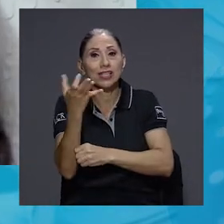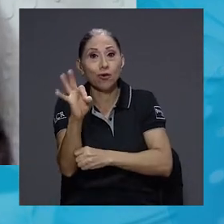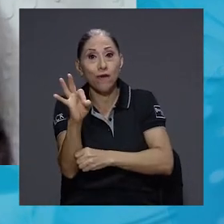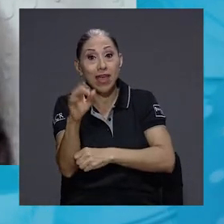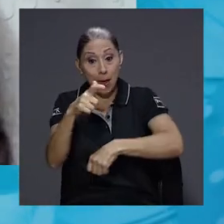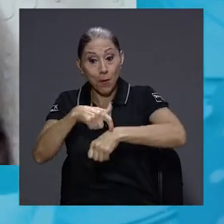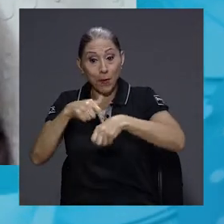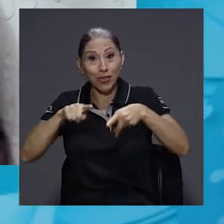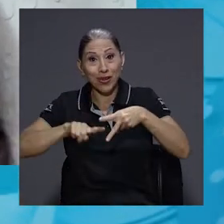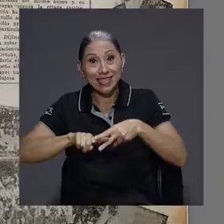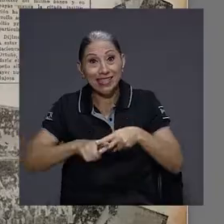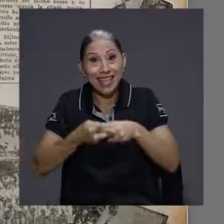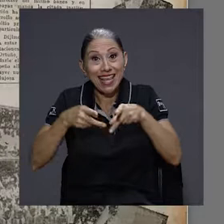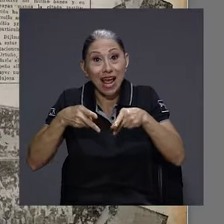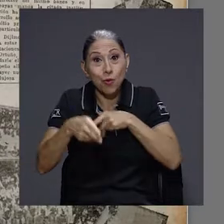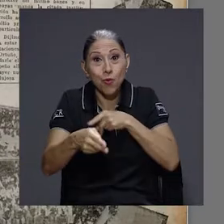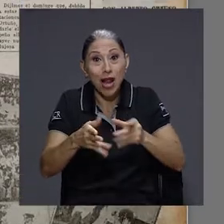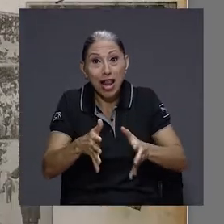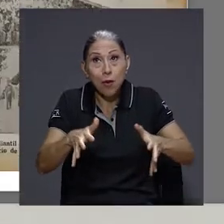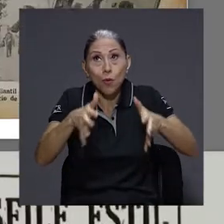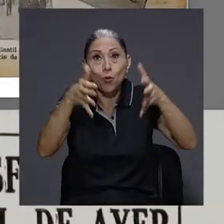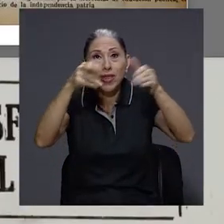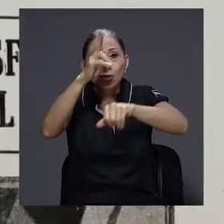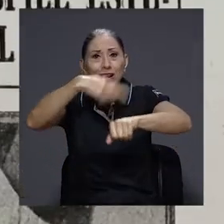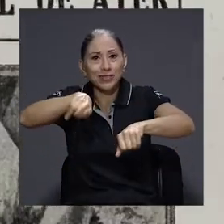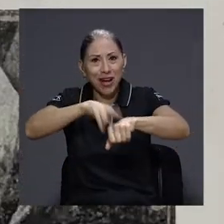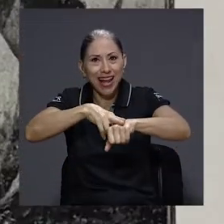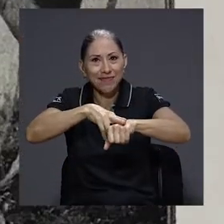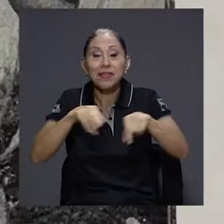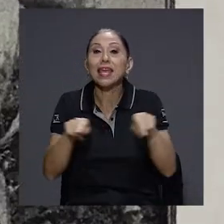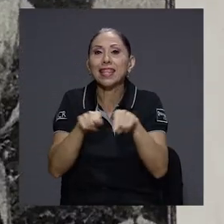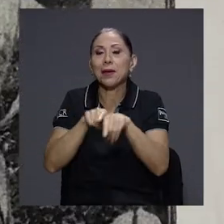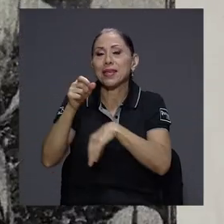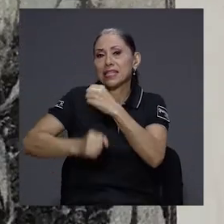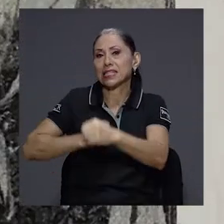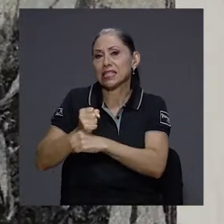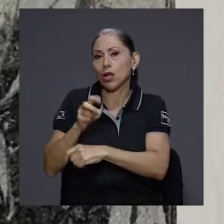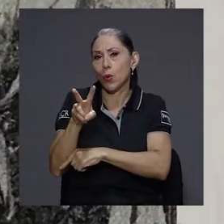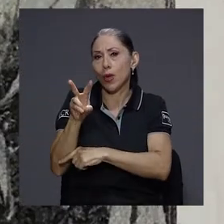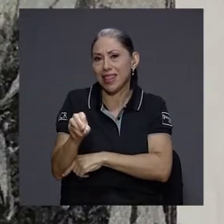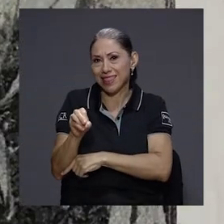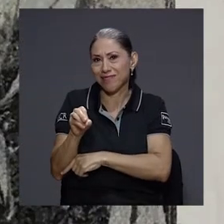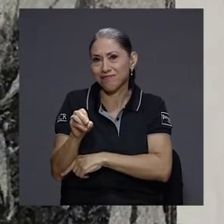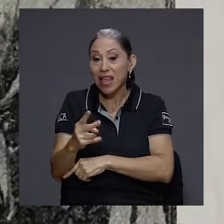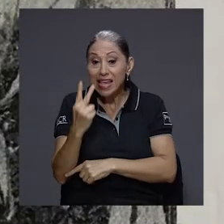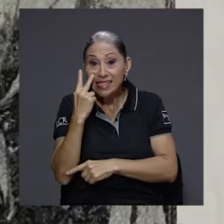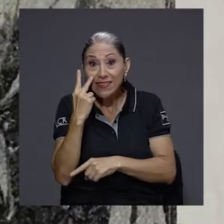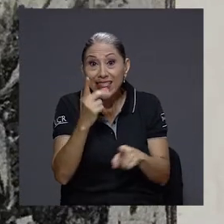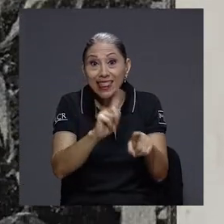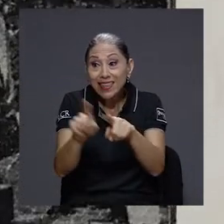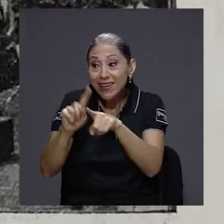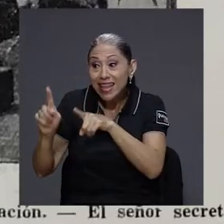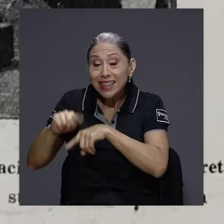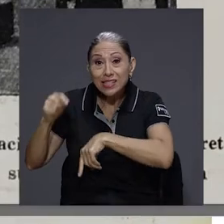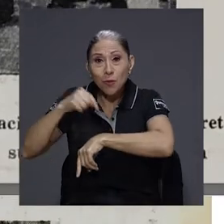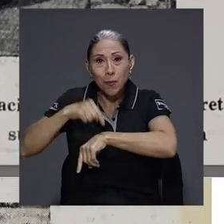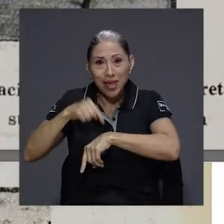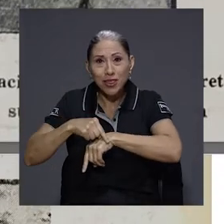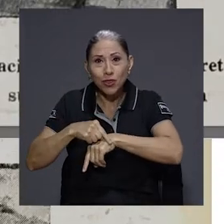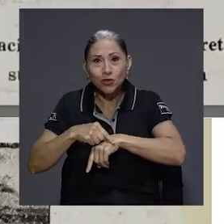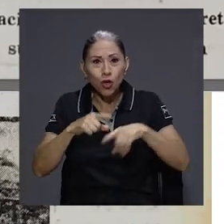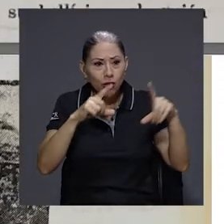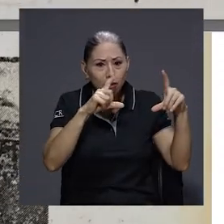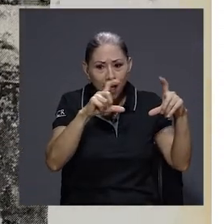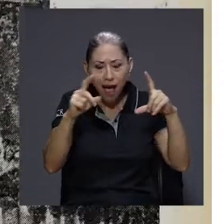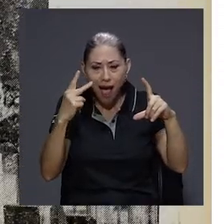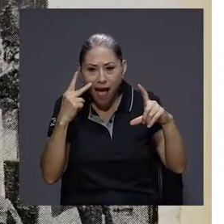Monumento Nacional, y todo el siglo XX. Y se recuperaron diferentes momentos en los que se captan la celebración del